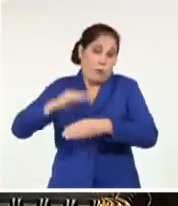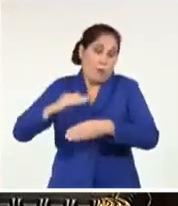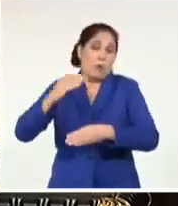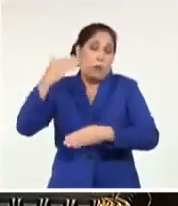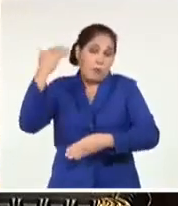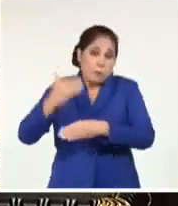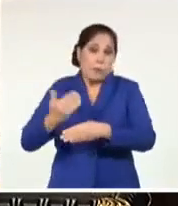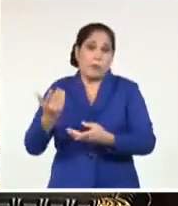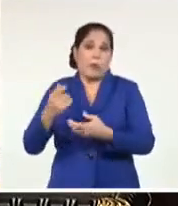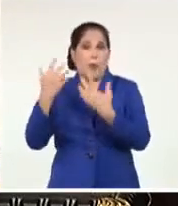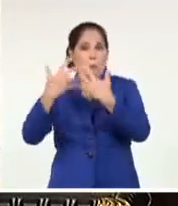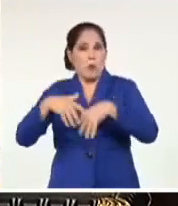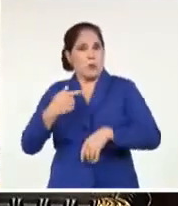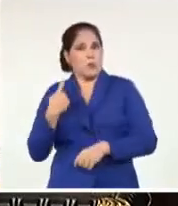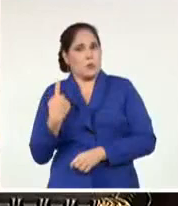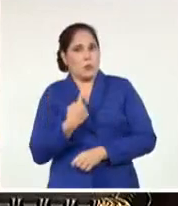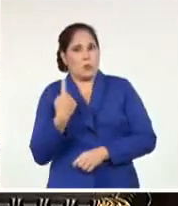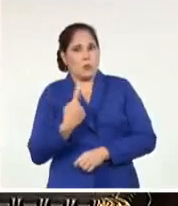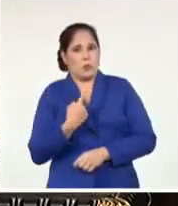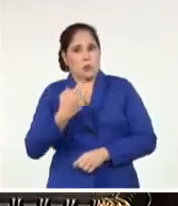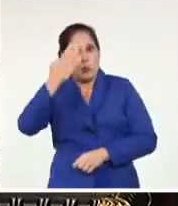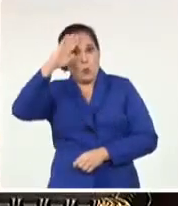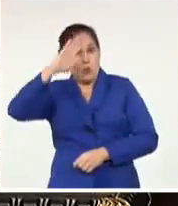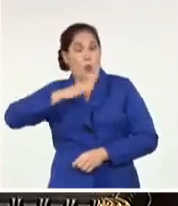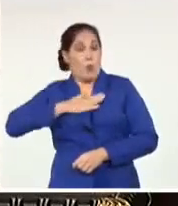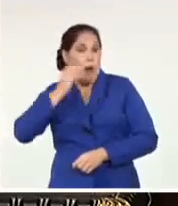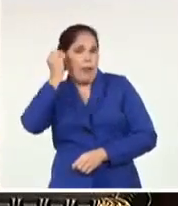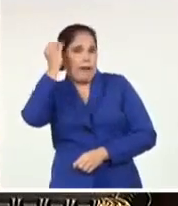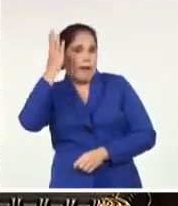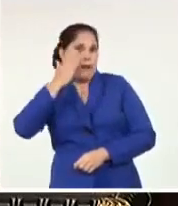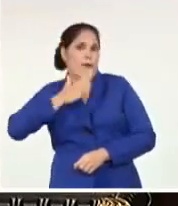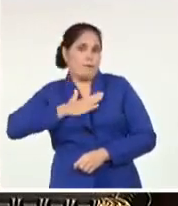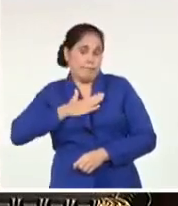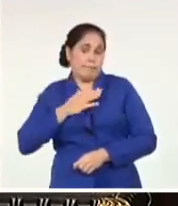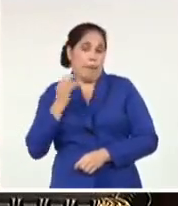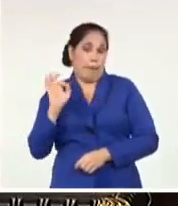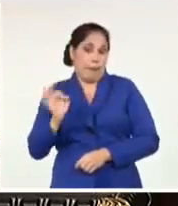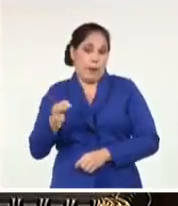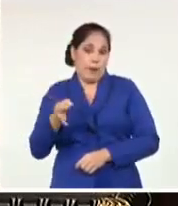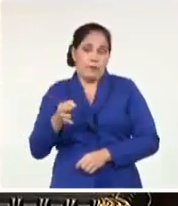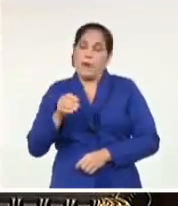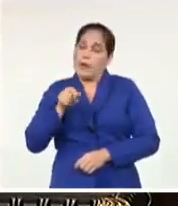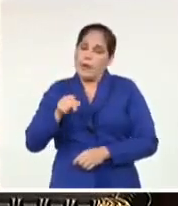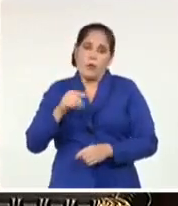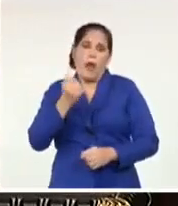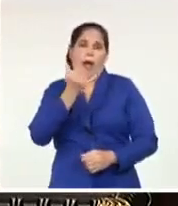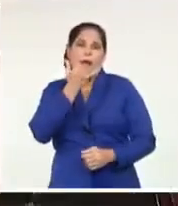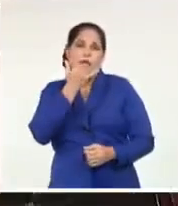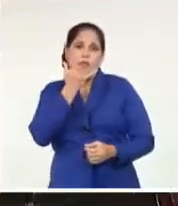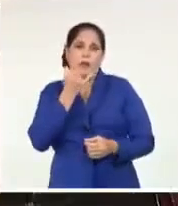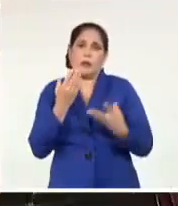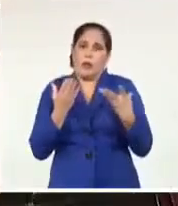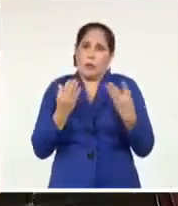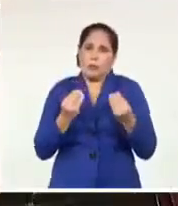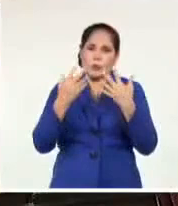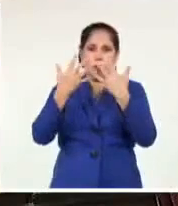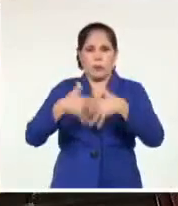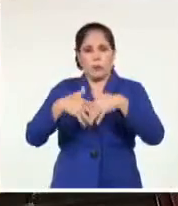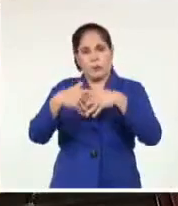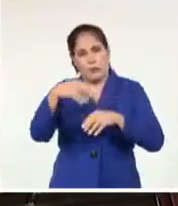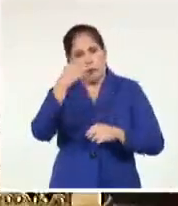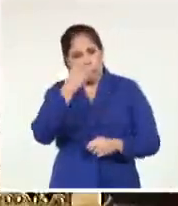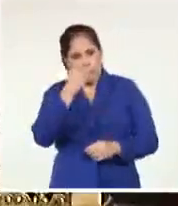produciendo con alimentos propios en las fincas nuestras y esto indiscutiblemente afecta muchísimo la producción.